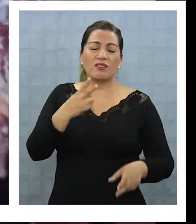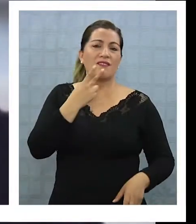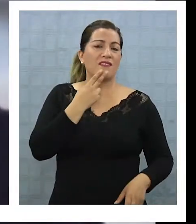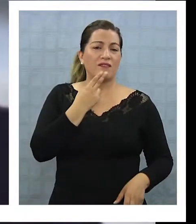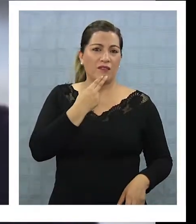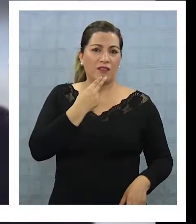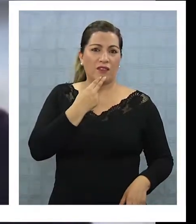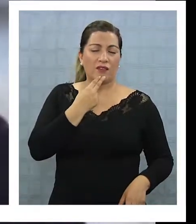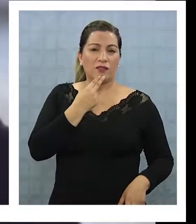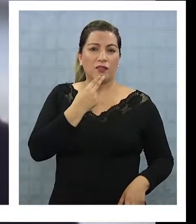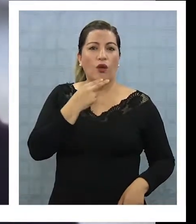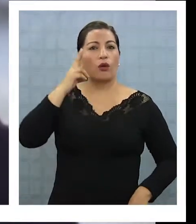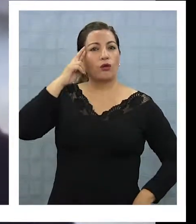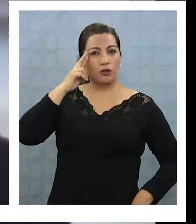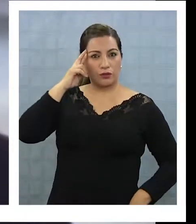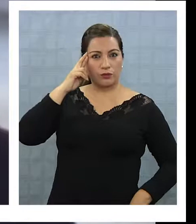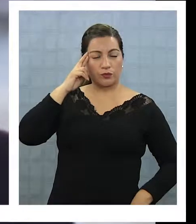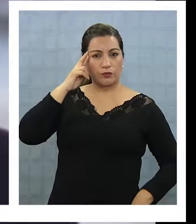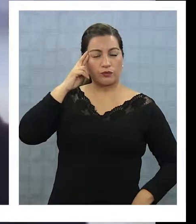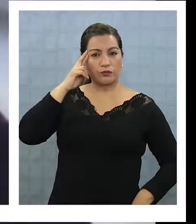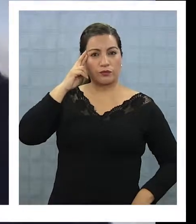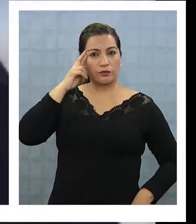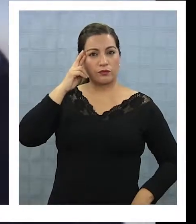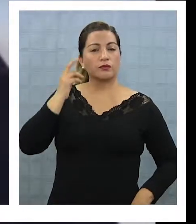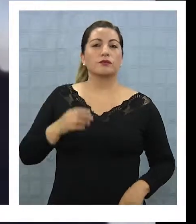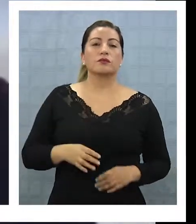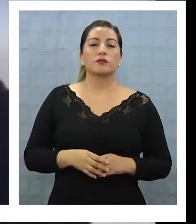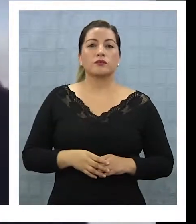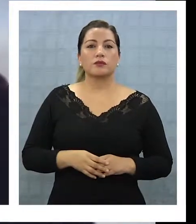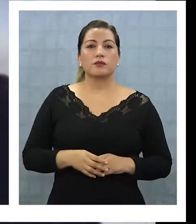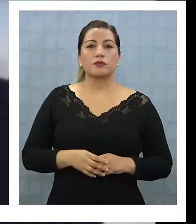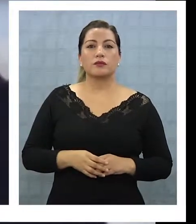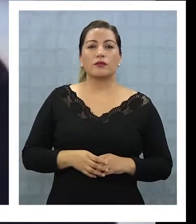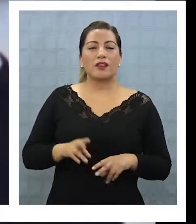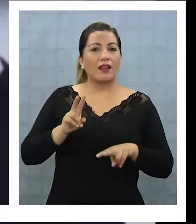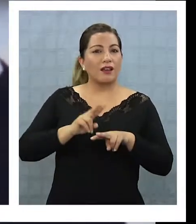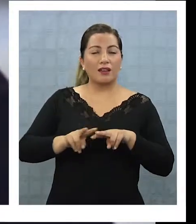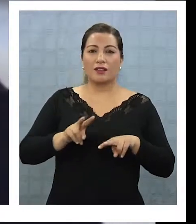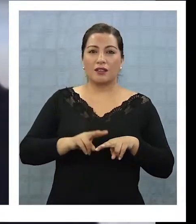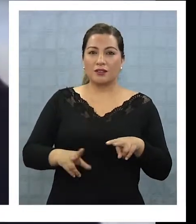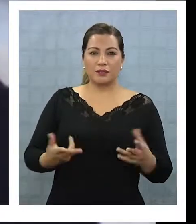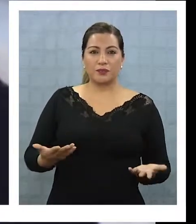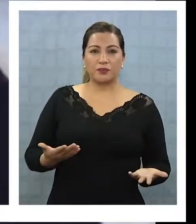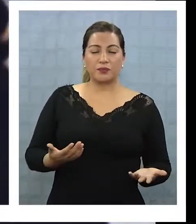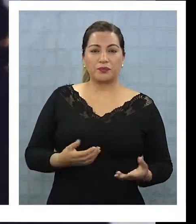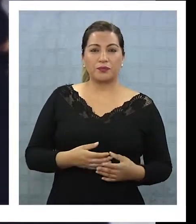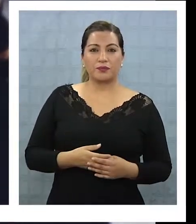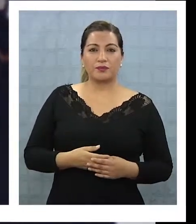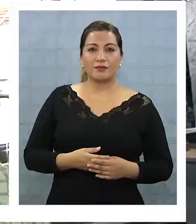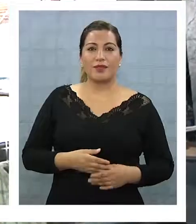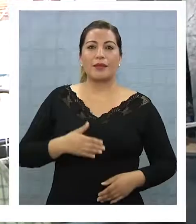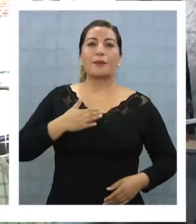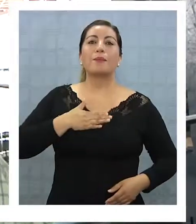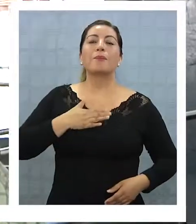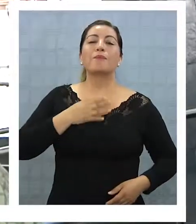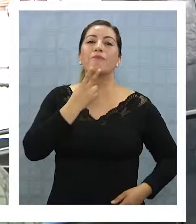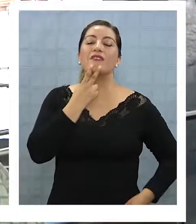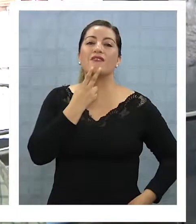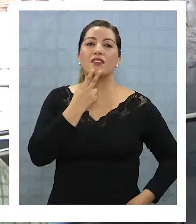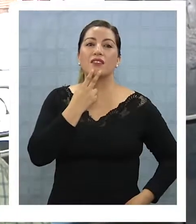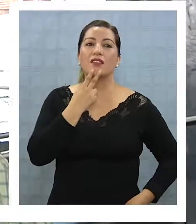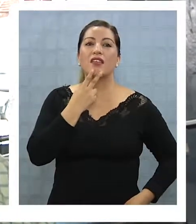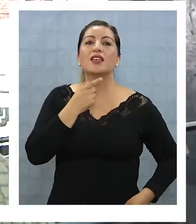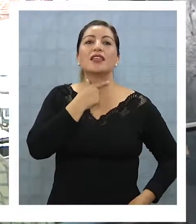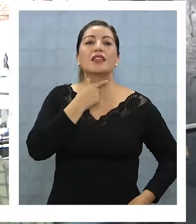han vivido toda su vida con esos recuerdos, han hecho suya una forma de ir en